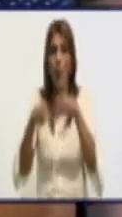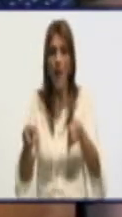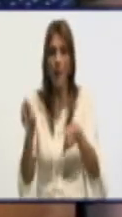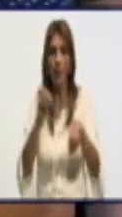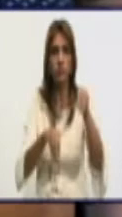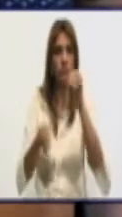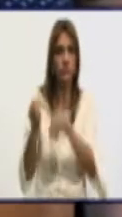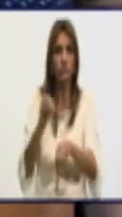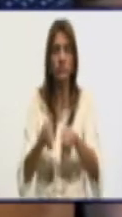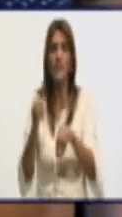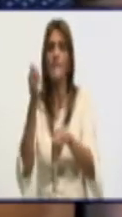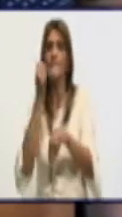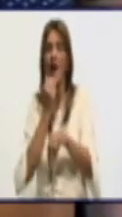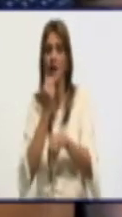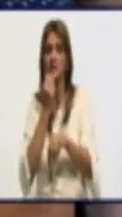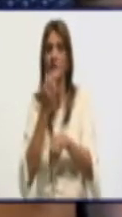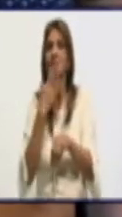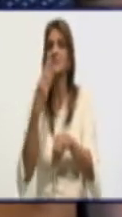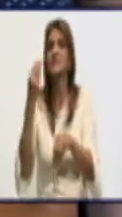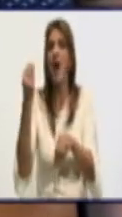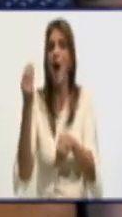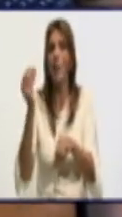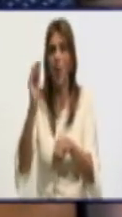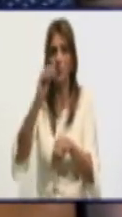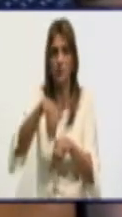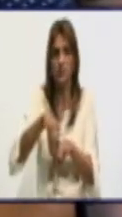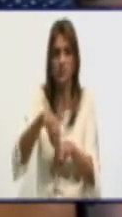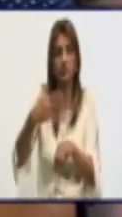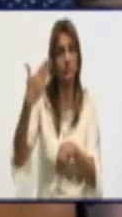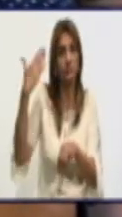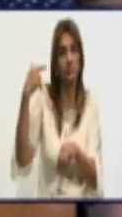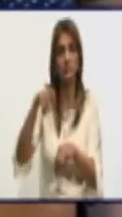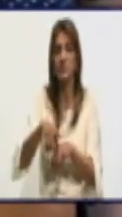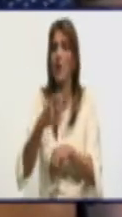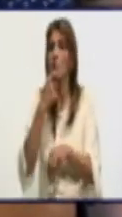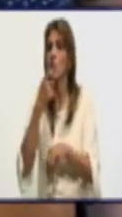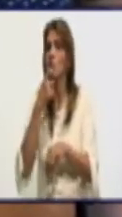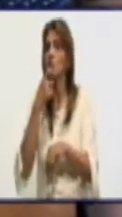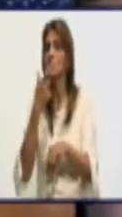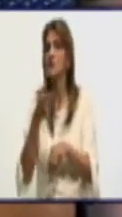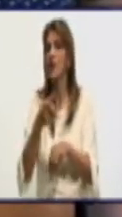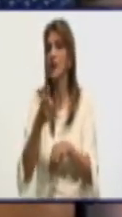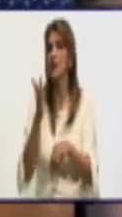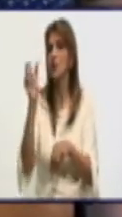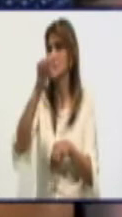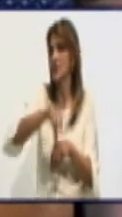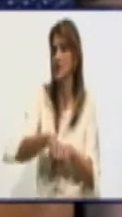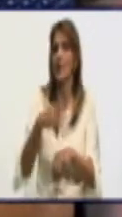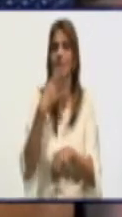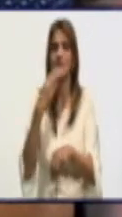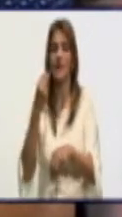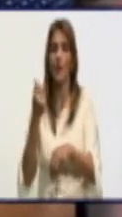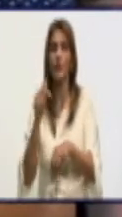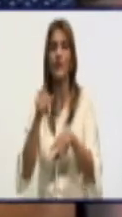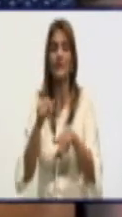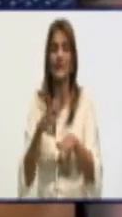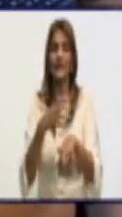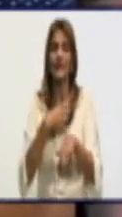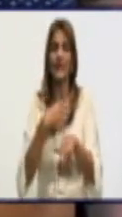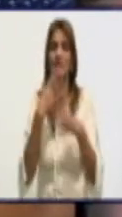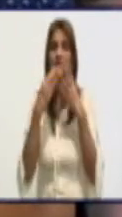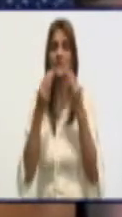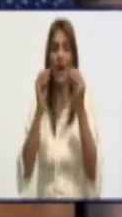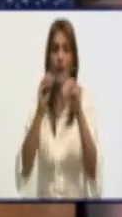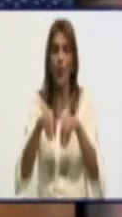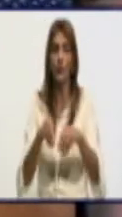tiene sabor, que antes la gaseña no tiene sabor. Y tiene tremendo olor también. Por eso tiene un sabor y lleva